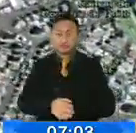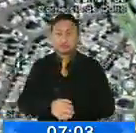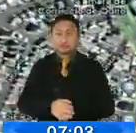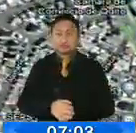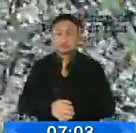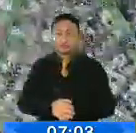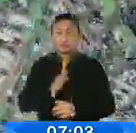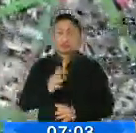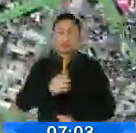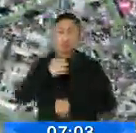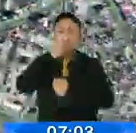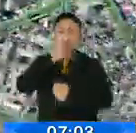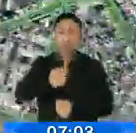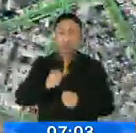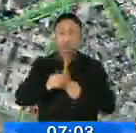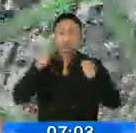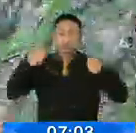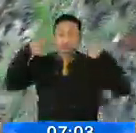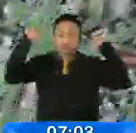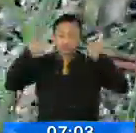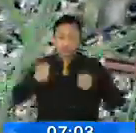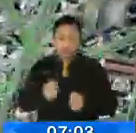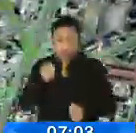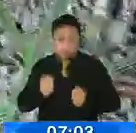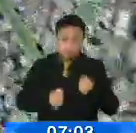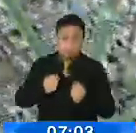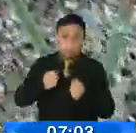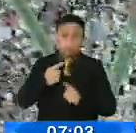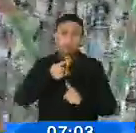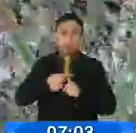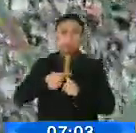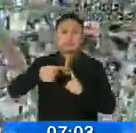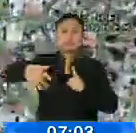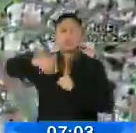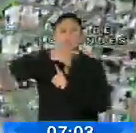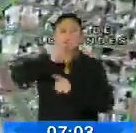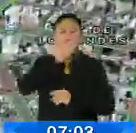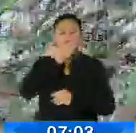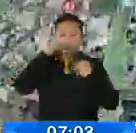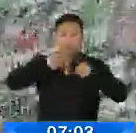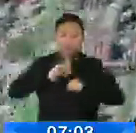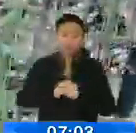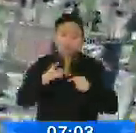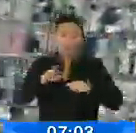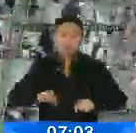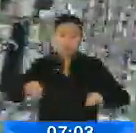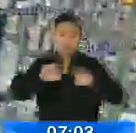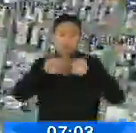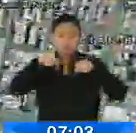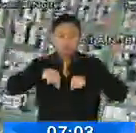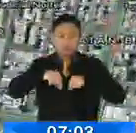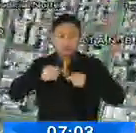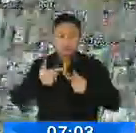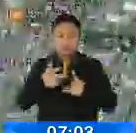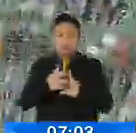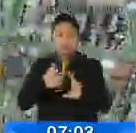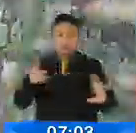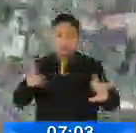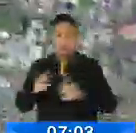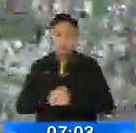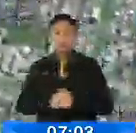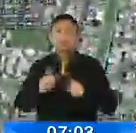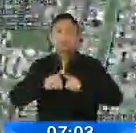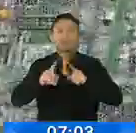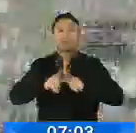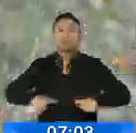Amazonas, la Chiris, estamos cerca del Parque de la Carolina, donde también hay focos importantes de picos de tráfico en diferentes puntos